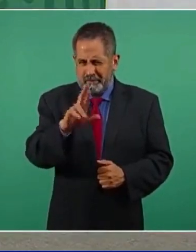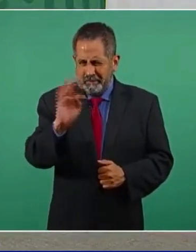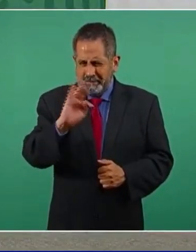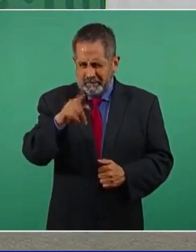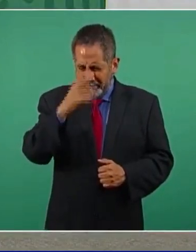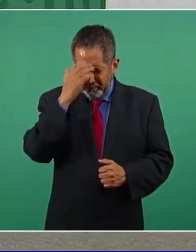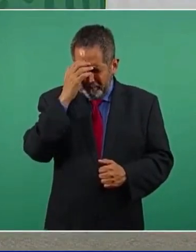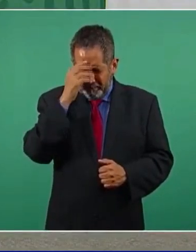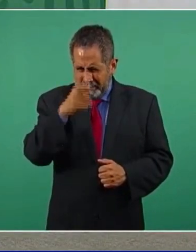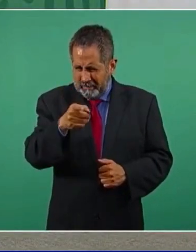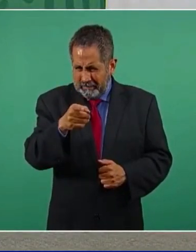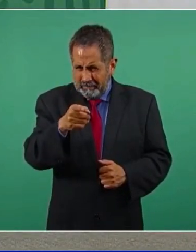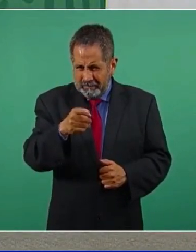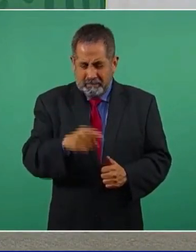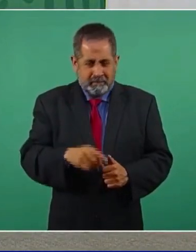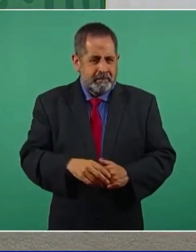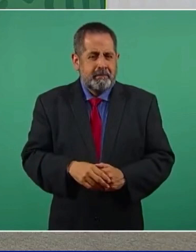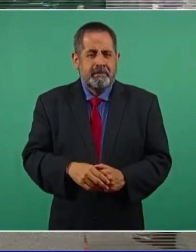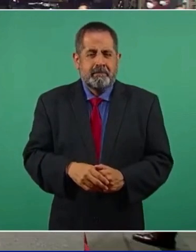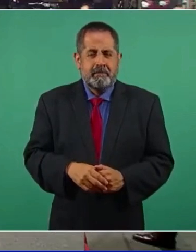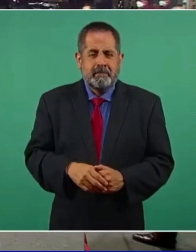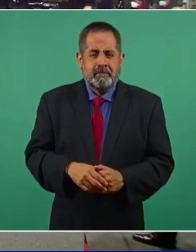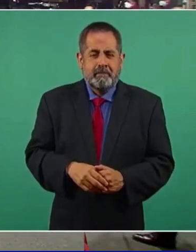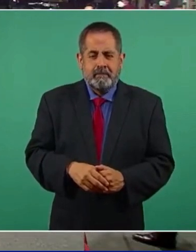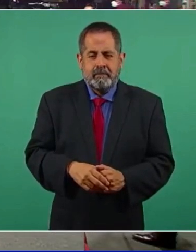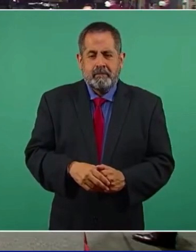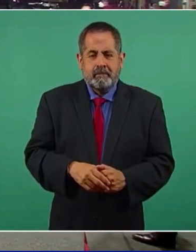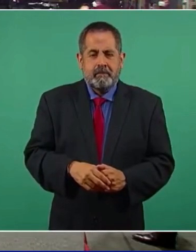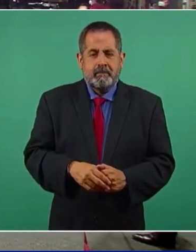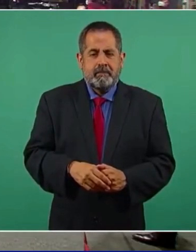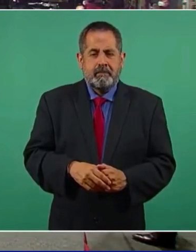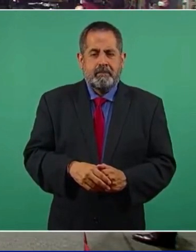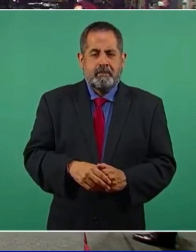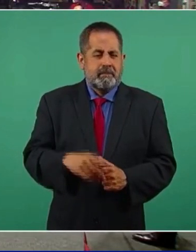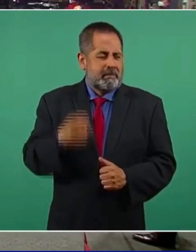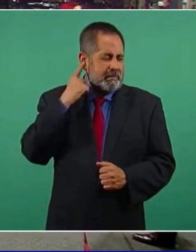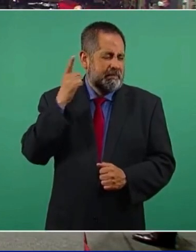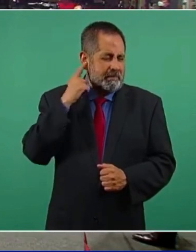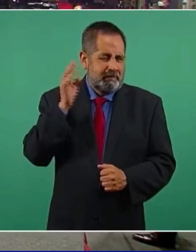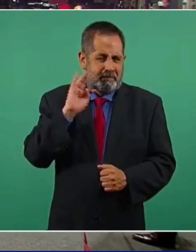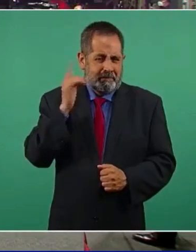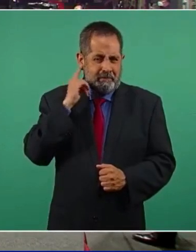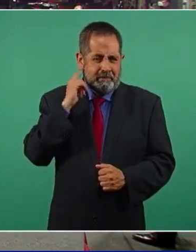han escuchado